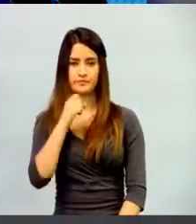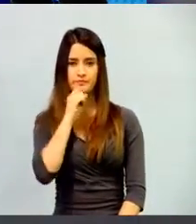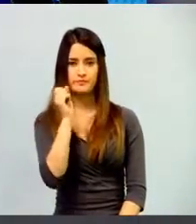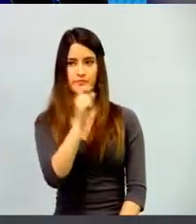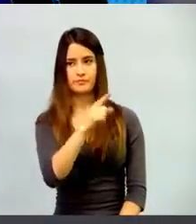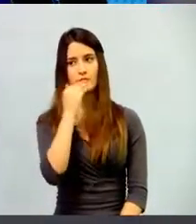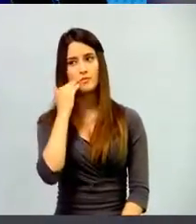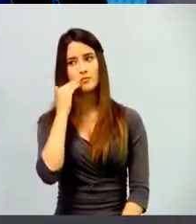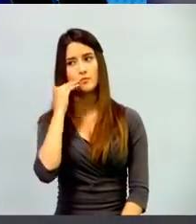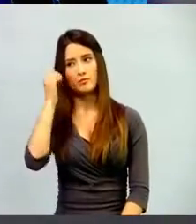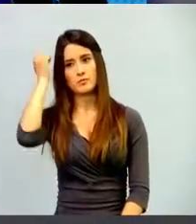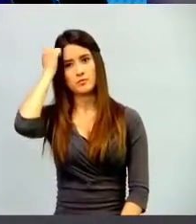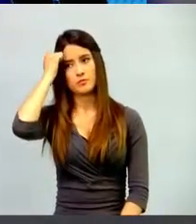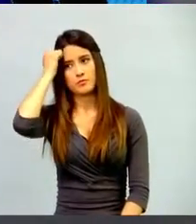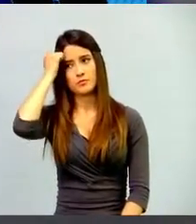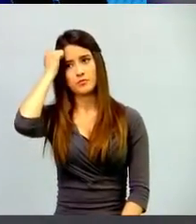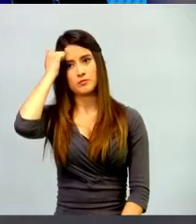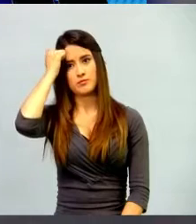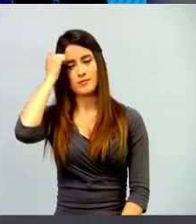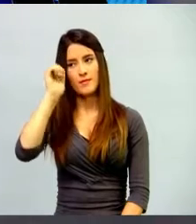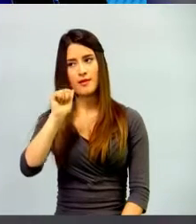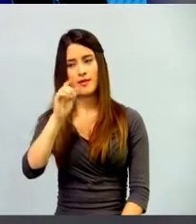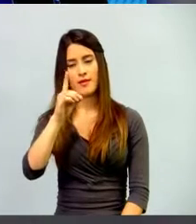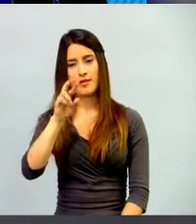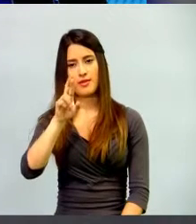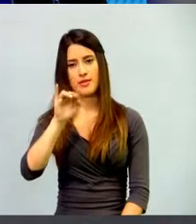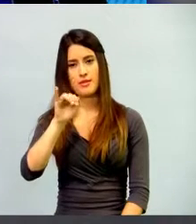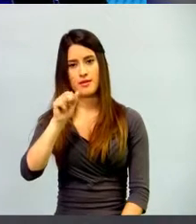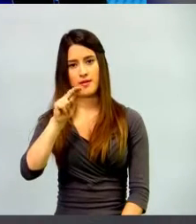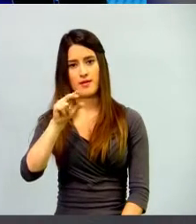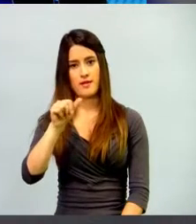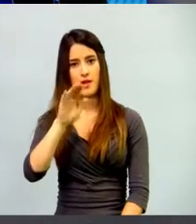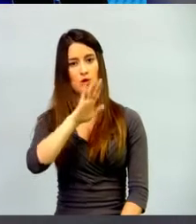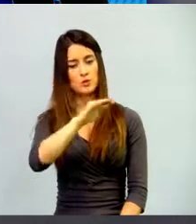Adriana, como docente de educación superior,